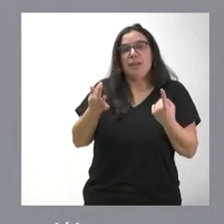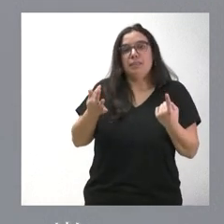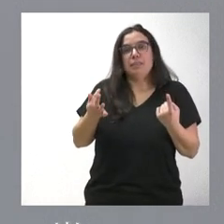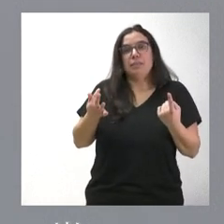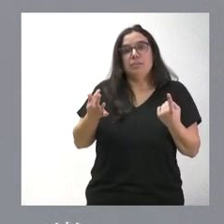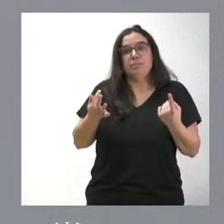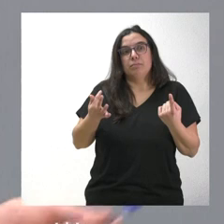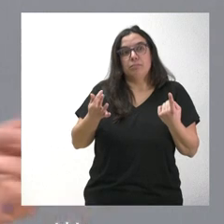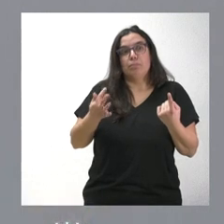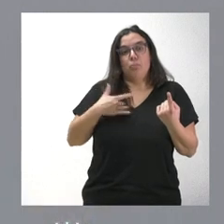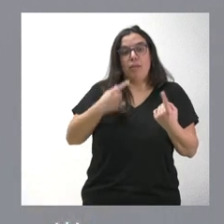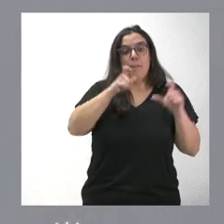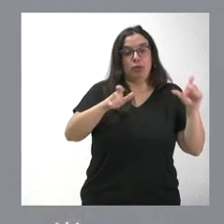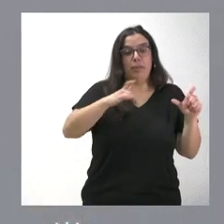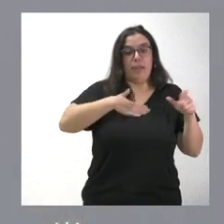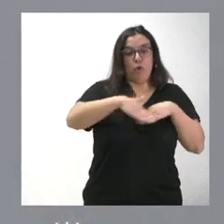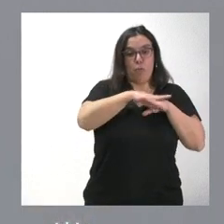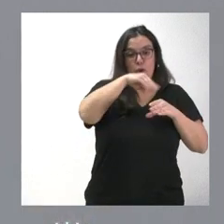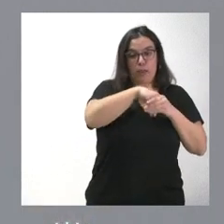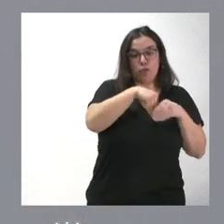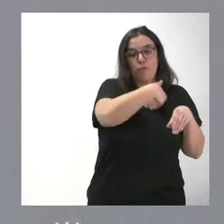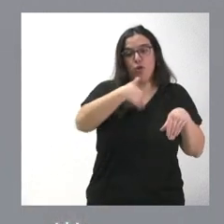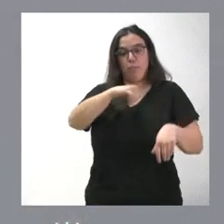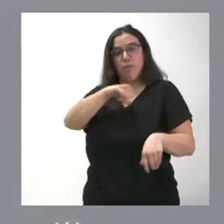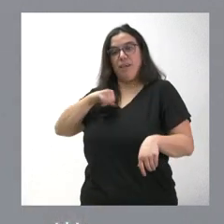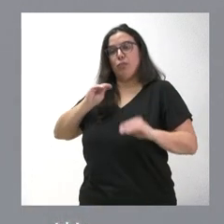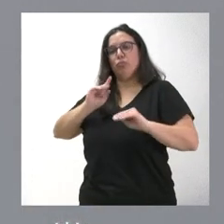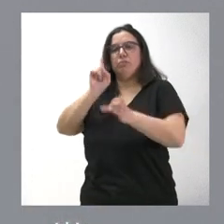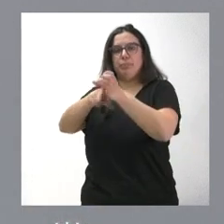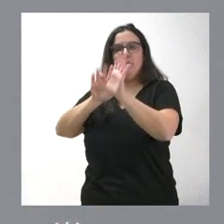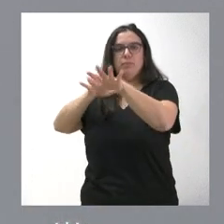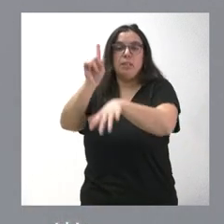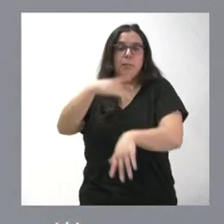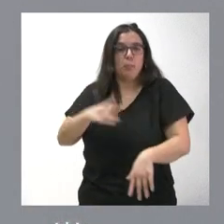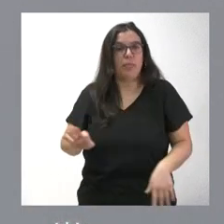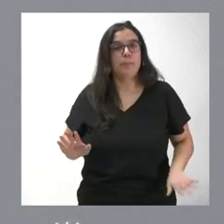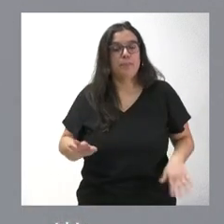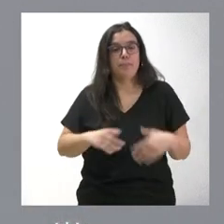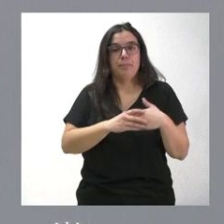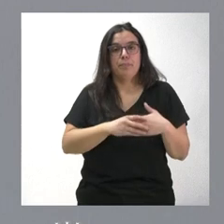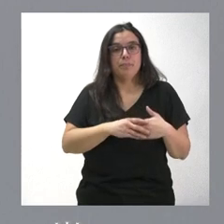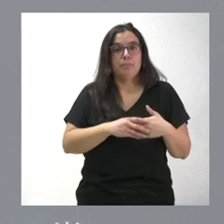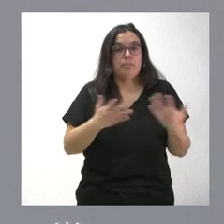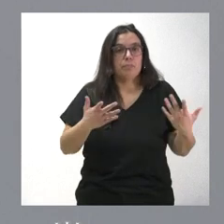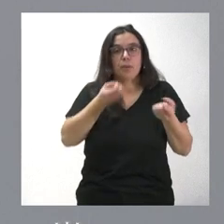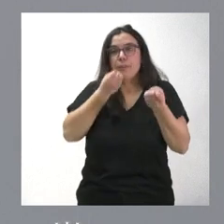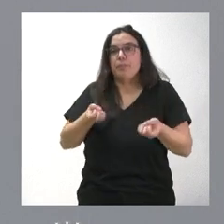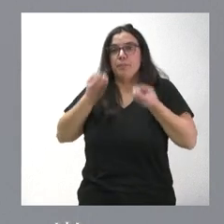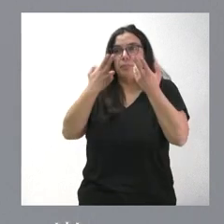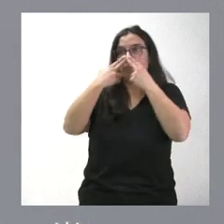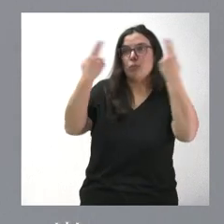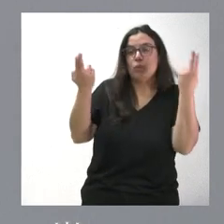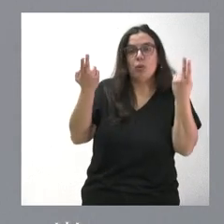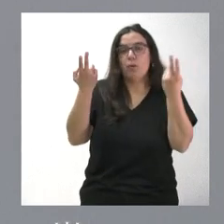no solamente eso, sino que habrá miembros del Gobierno autonómico que se puedan sumar a esas manifestaciones, tanto en sus declaraciones públicas como en su